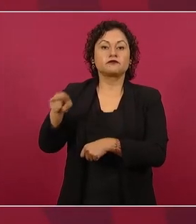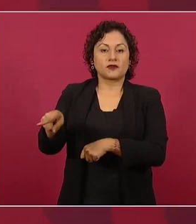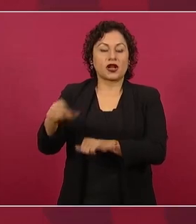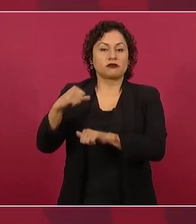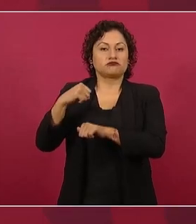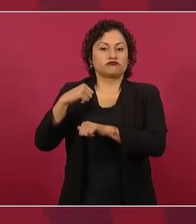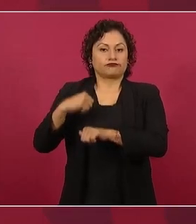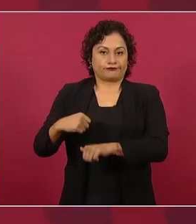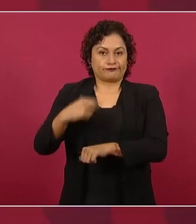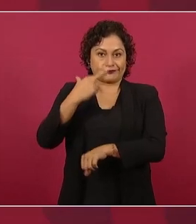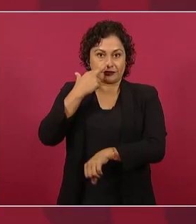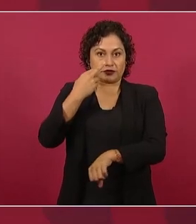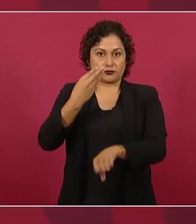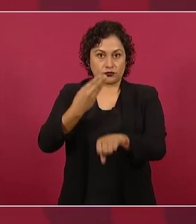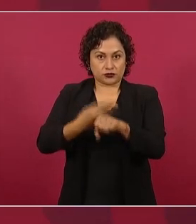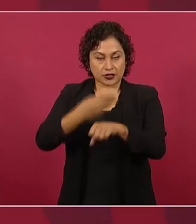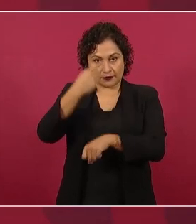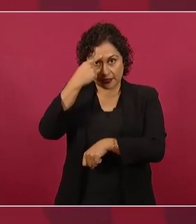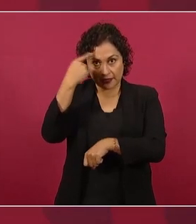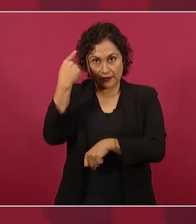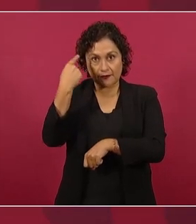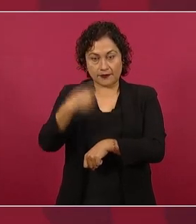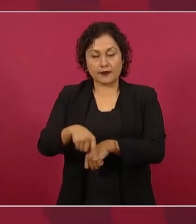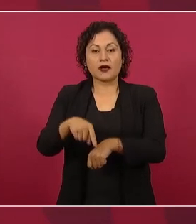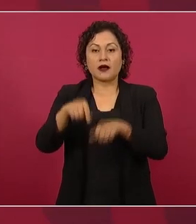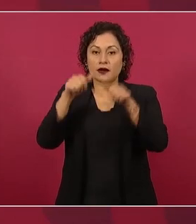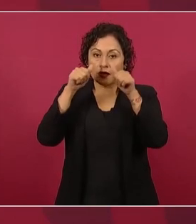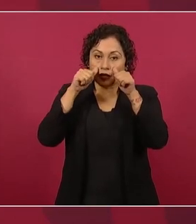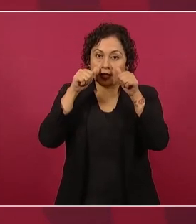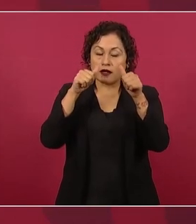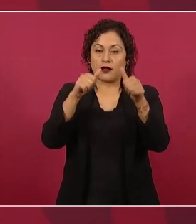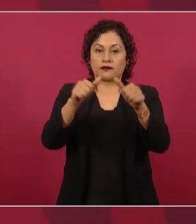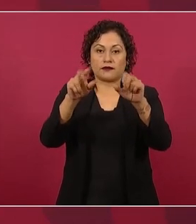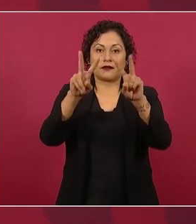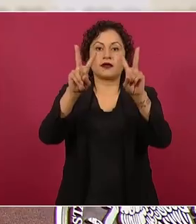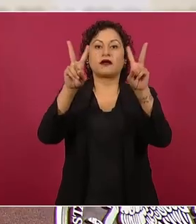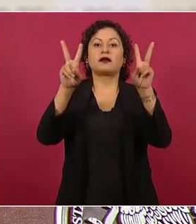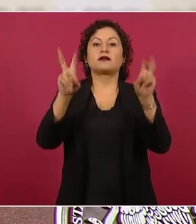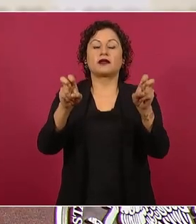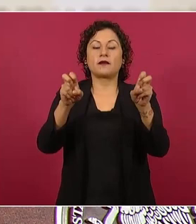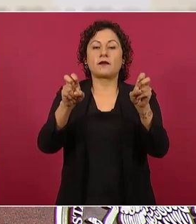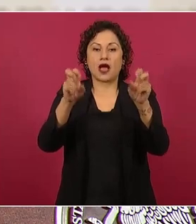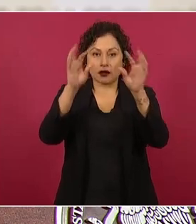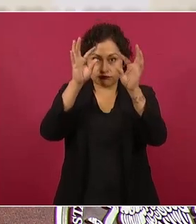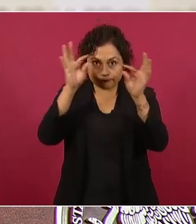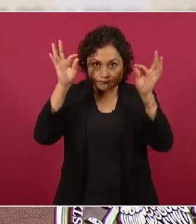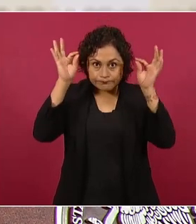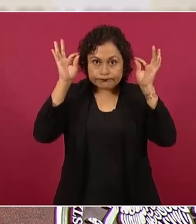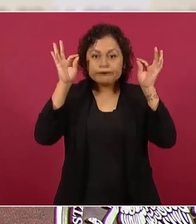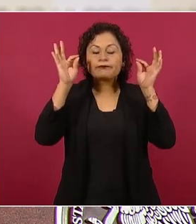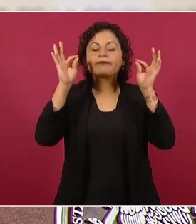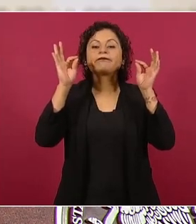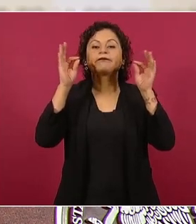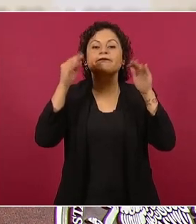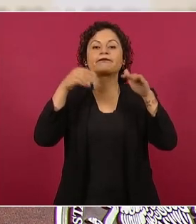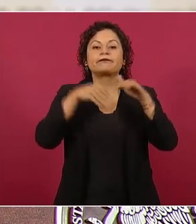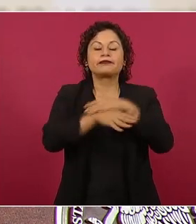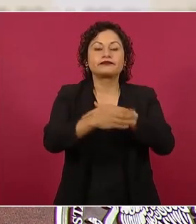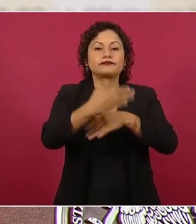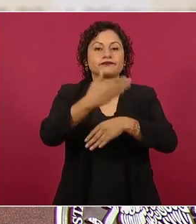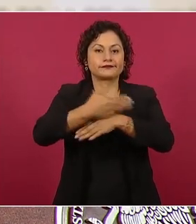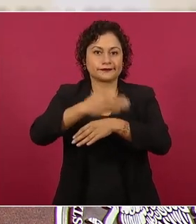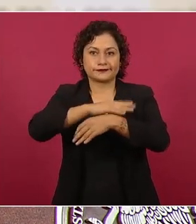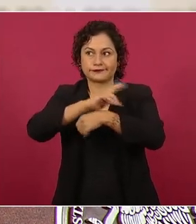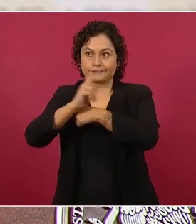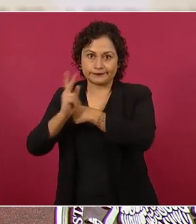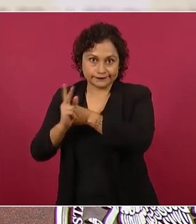la Agencia Nacional de Aduanas, pero al mismo tiempo lleva muchos